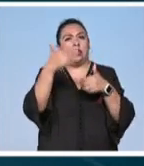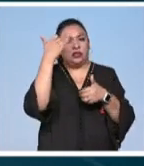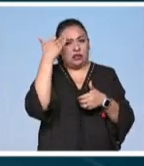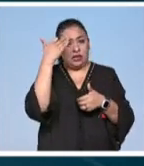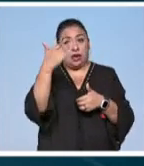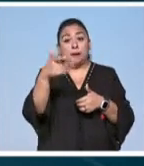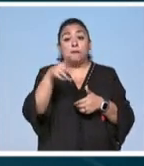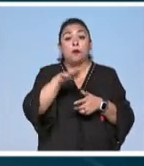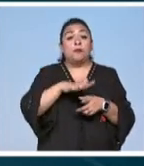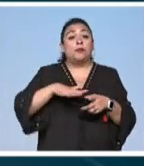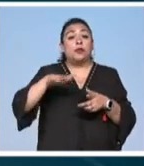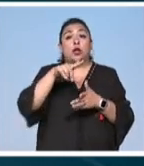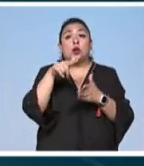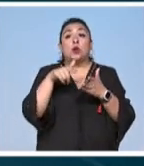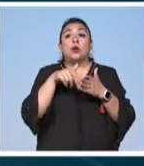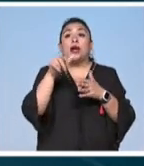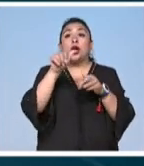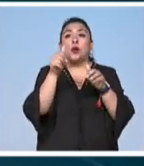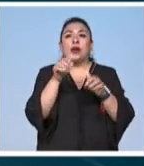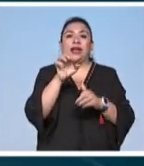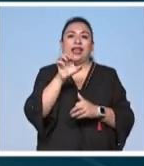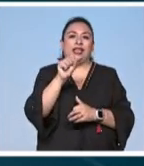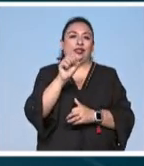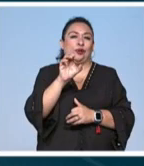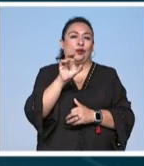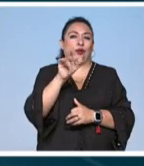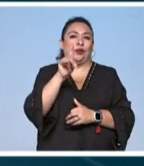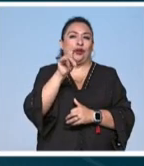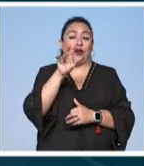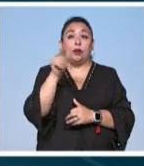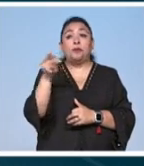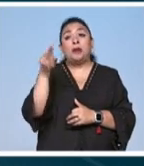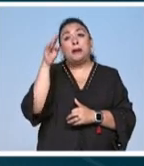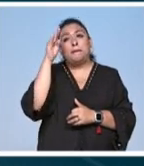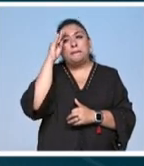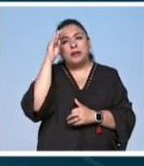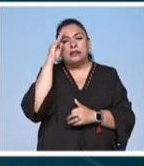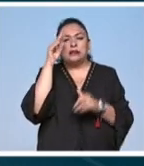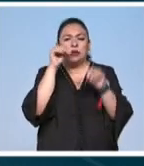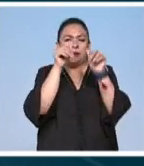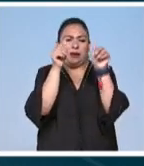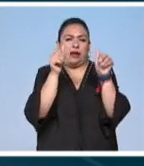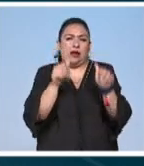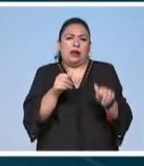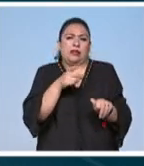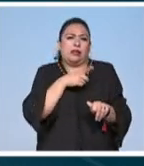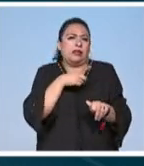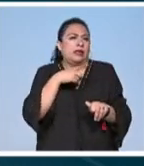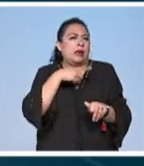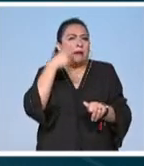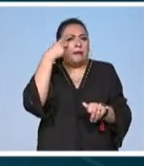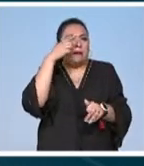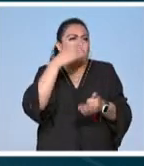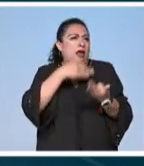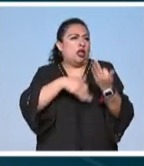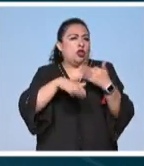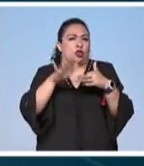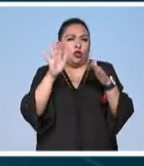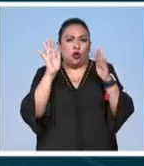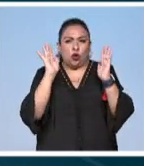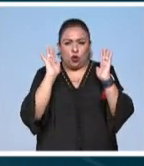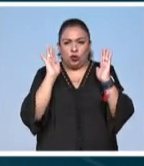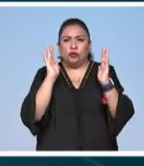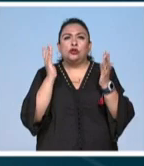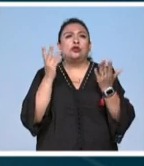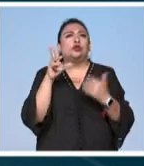el espacio escultórico de la unam él pensaba que el arte debería ser para todos no estar